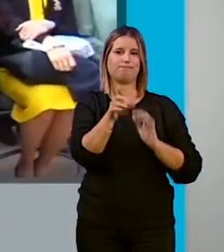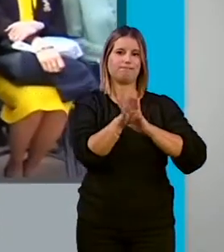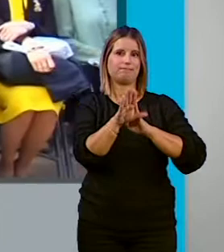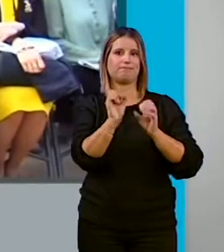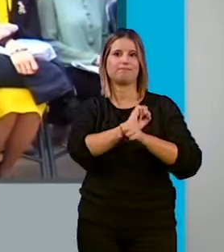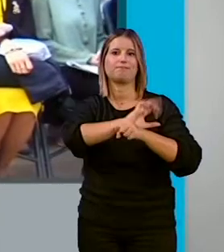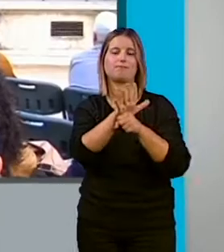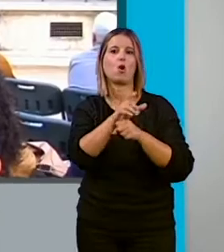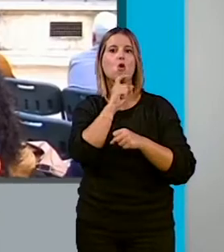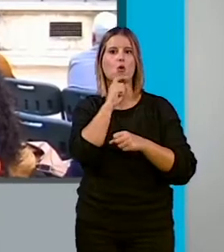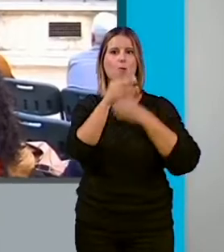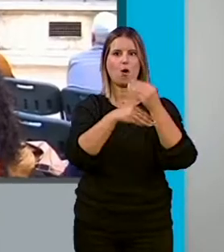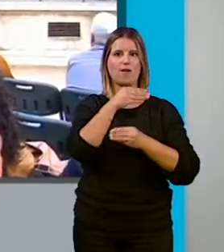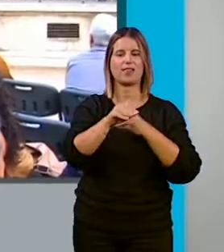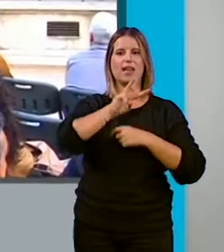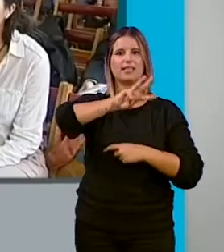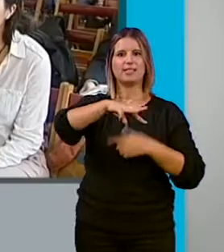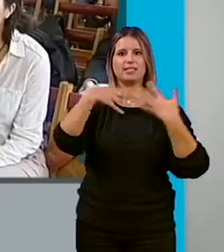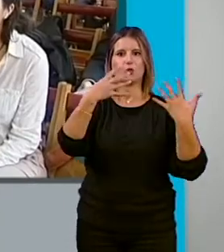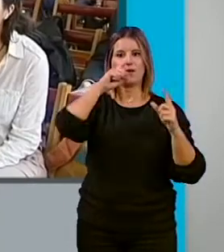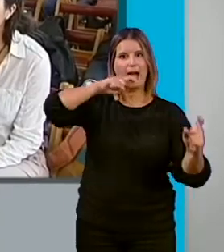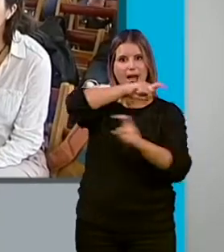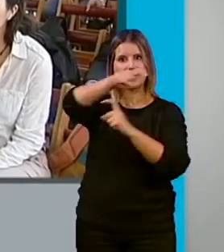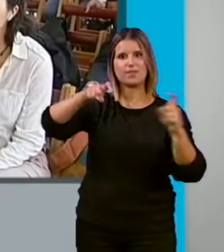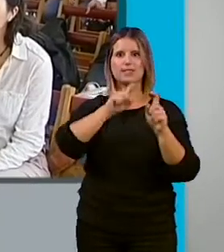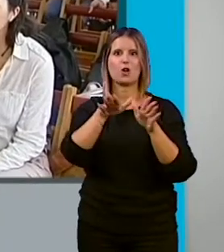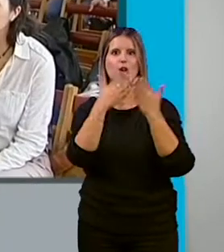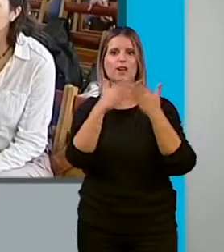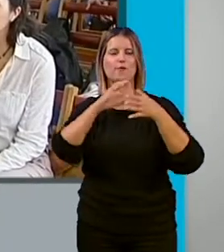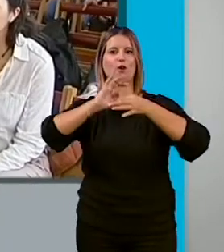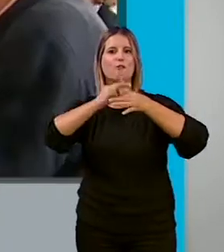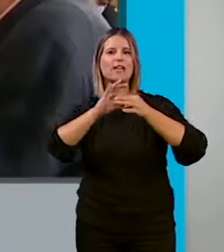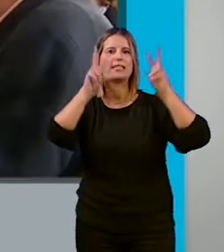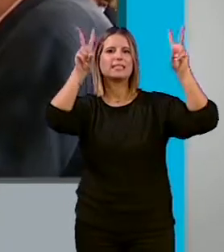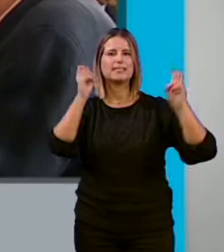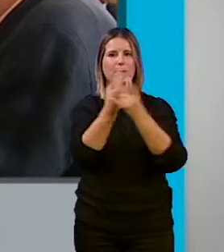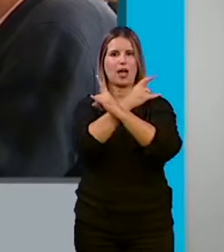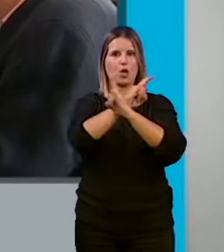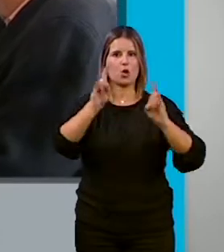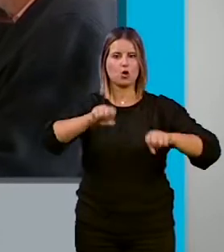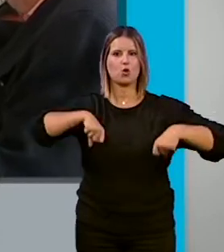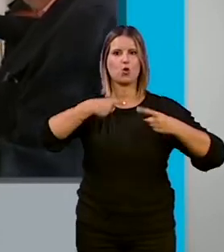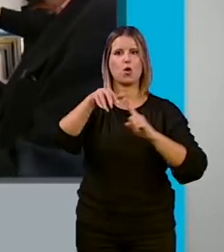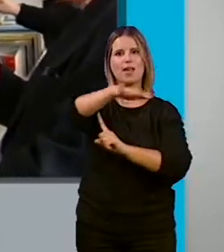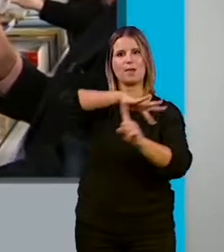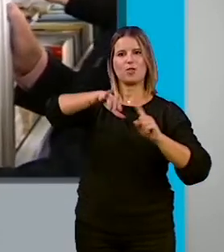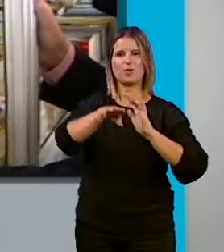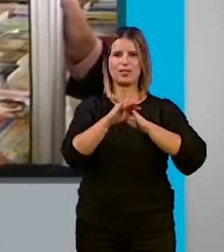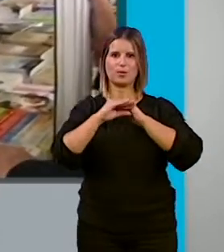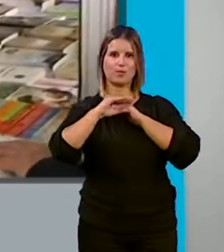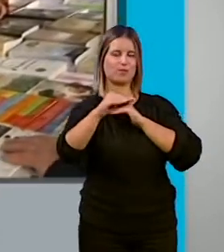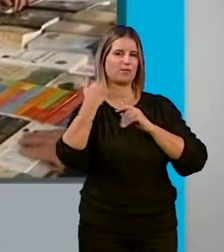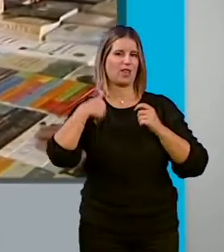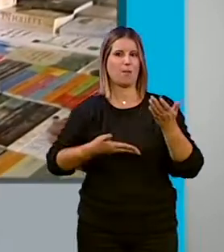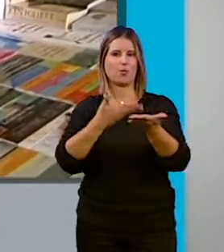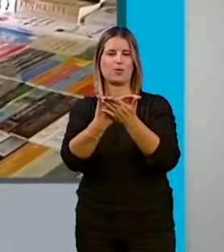la temática de la 39 edición de la Feria del Libro de Granada tratará sobre ecología, medioambiente y sostenibilidad, como ya se propuso en